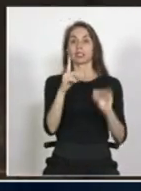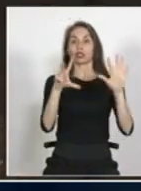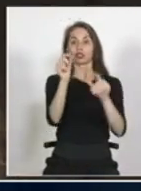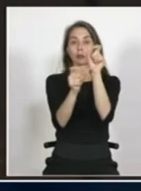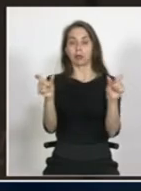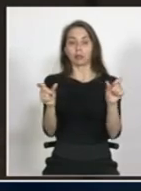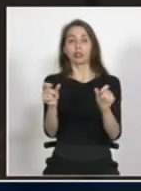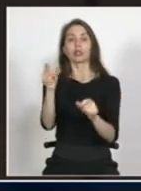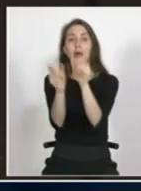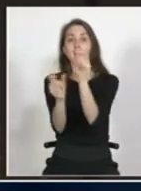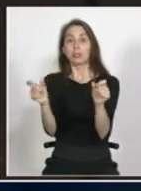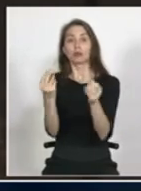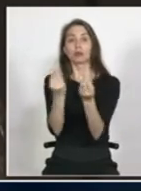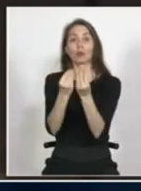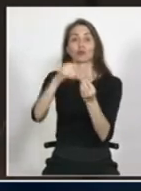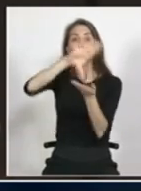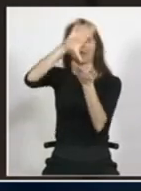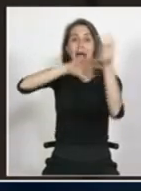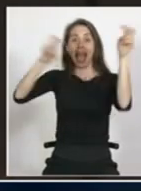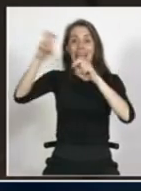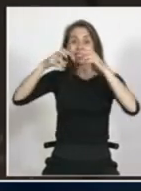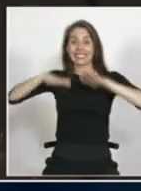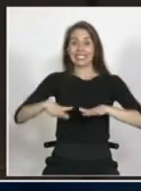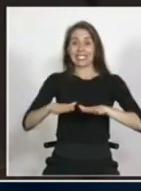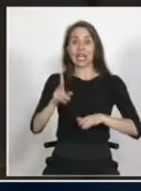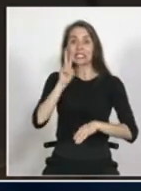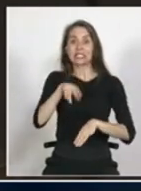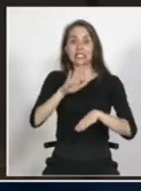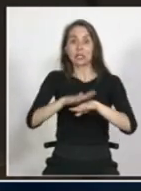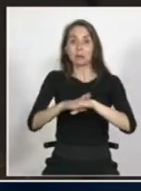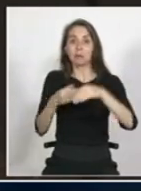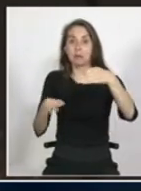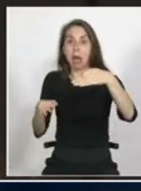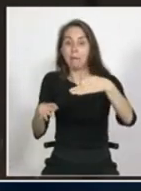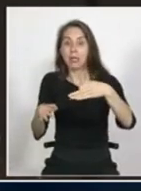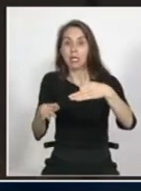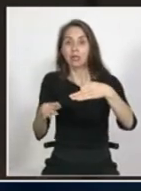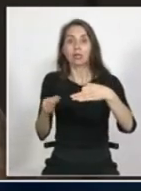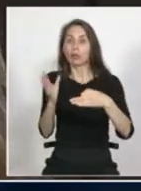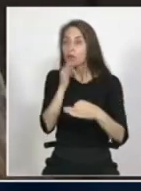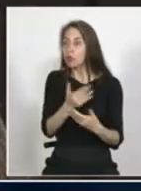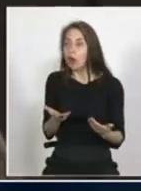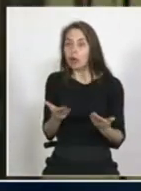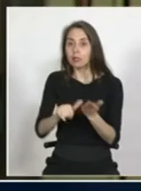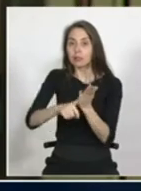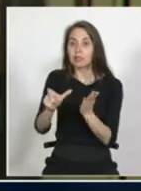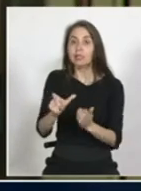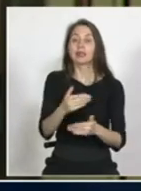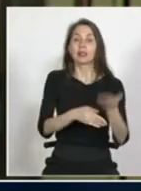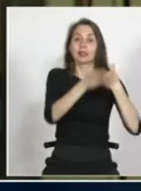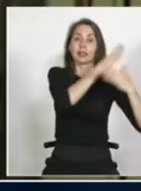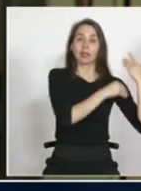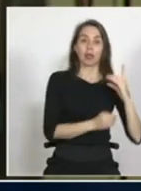están en situación irregular y que obviamente no están en ningún lado catastrados y recién el año pasado desde el DEM